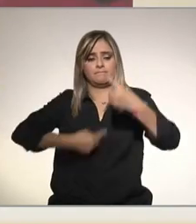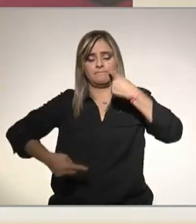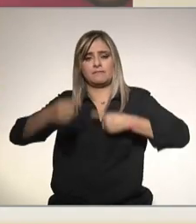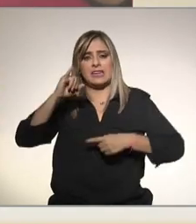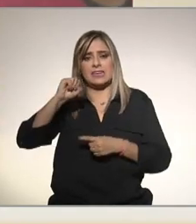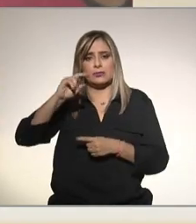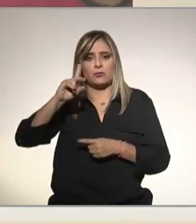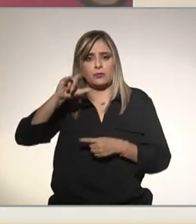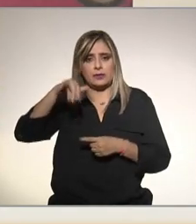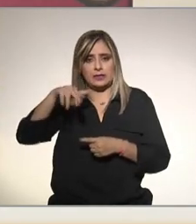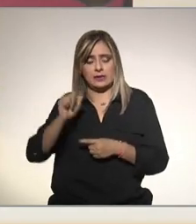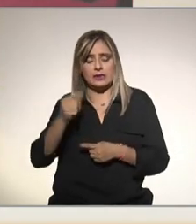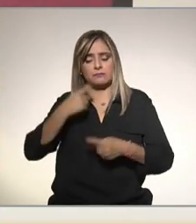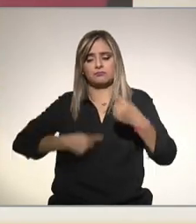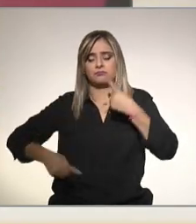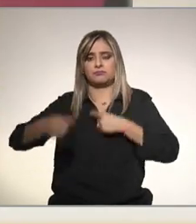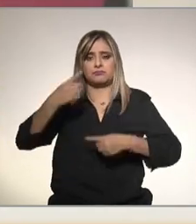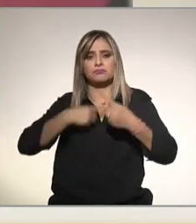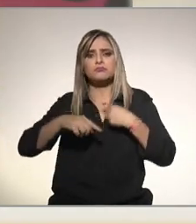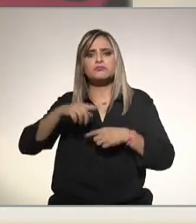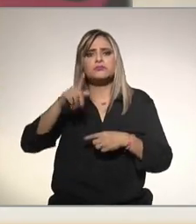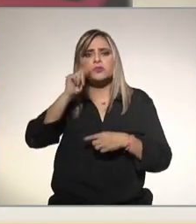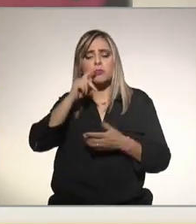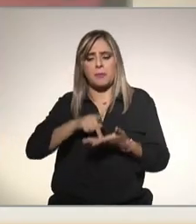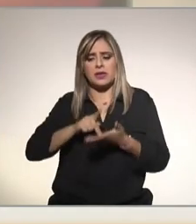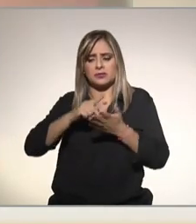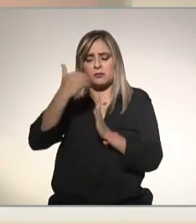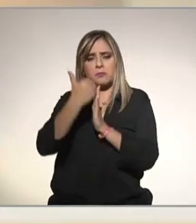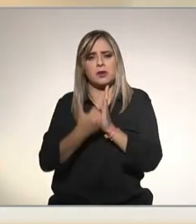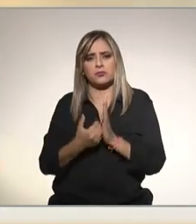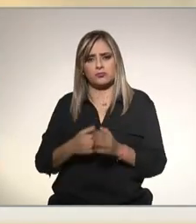aunque no se asocie a una pérdida de peso